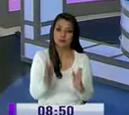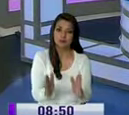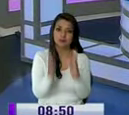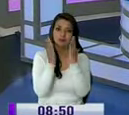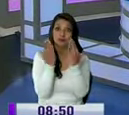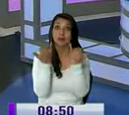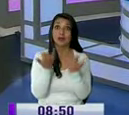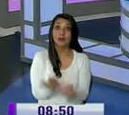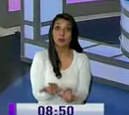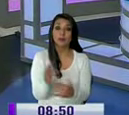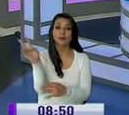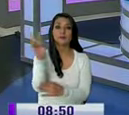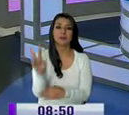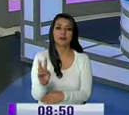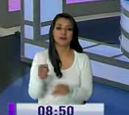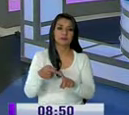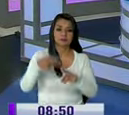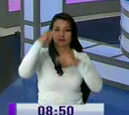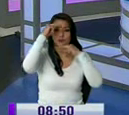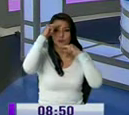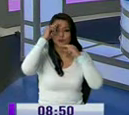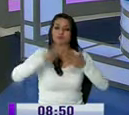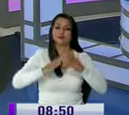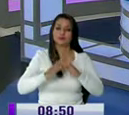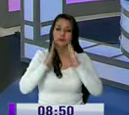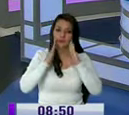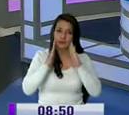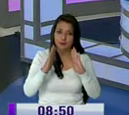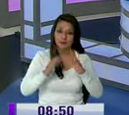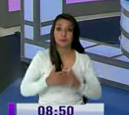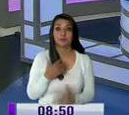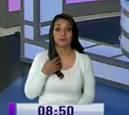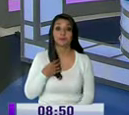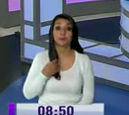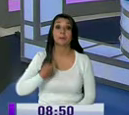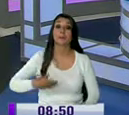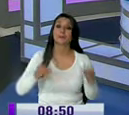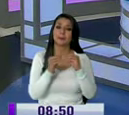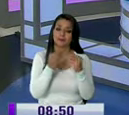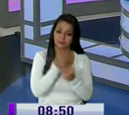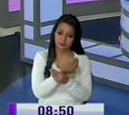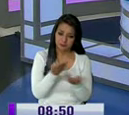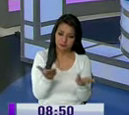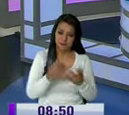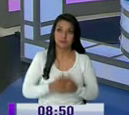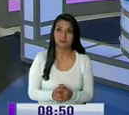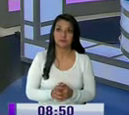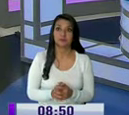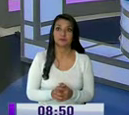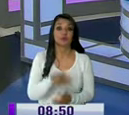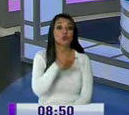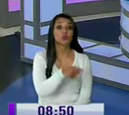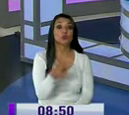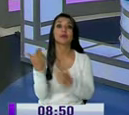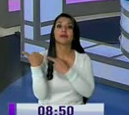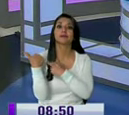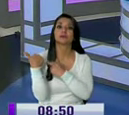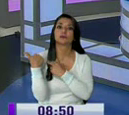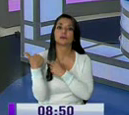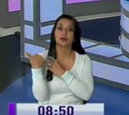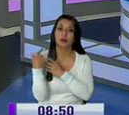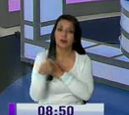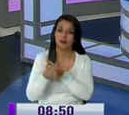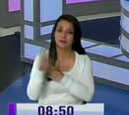la edición de viernes del primer noticiero de la comunidad y con más información Alisson Correa y es que a le toca es viernes y